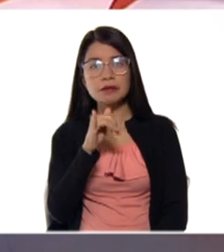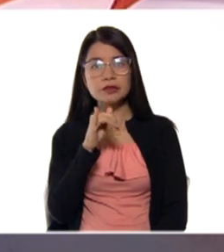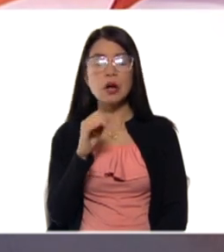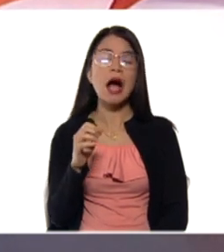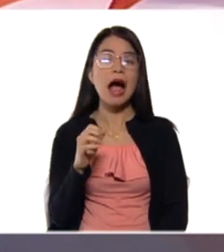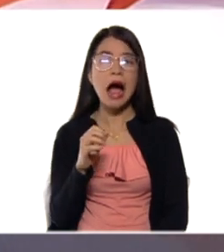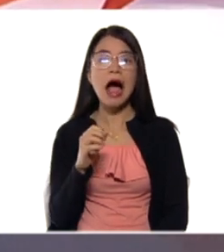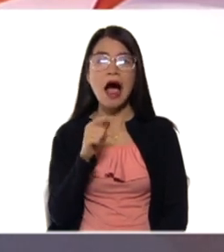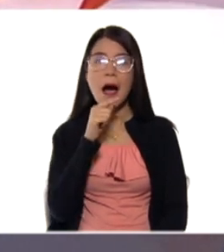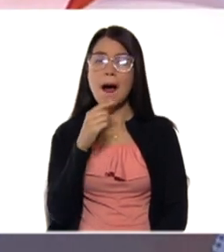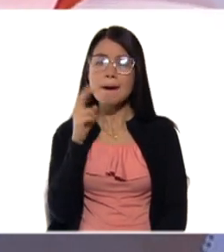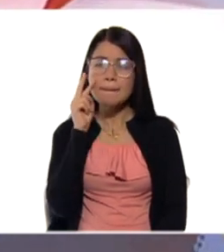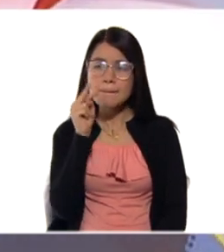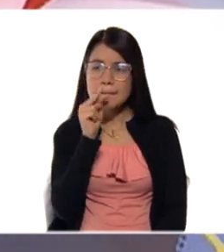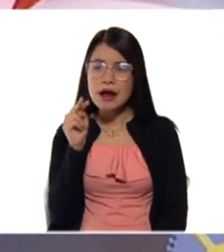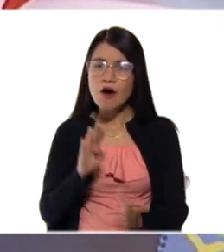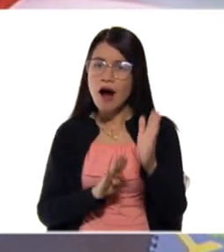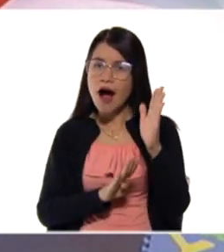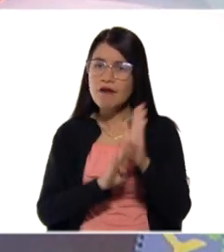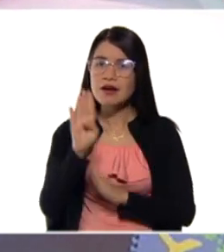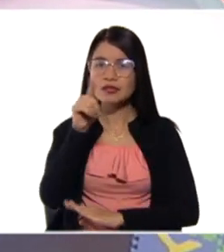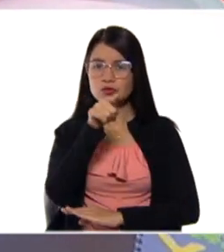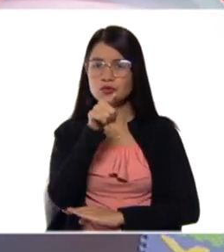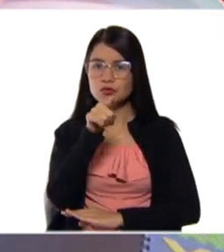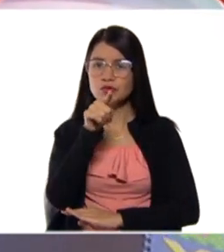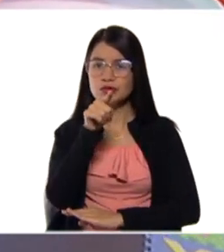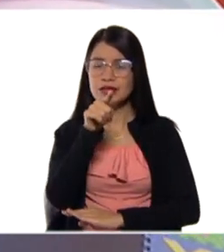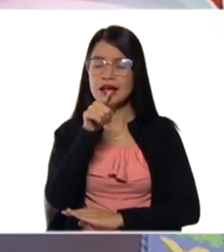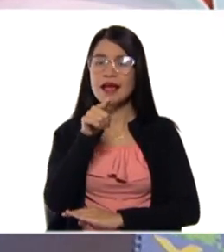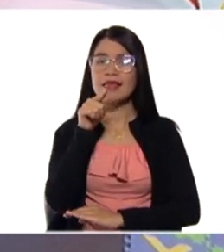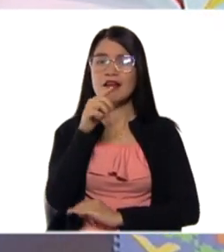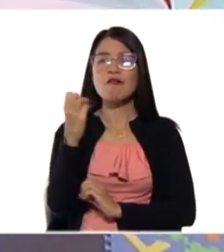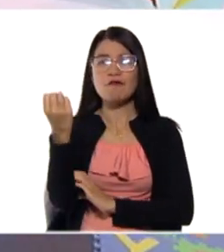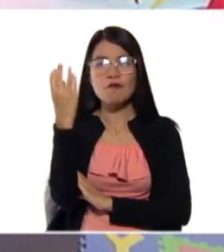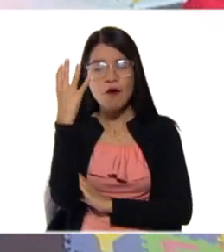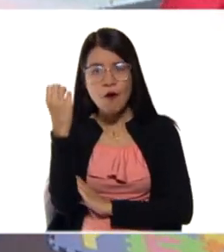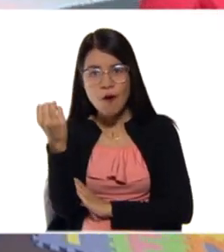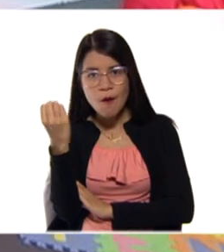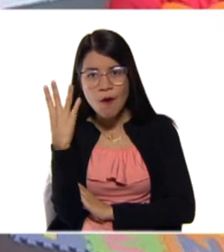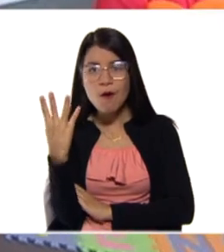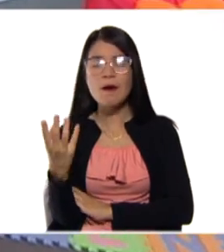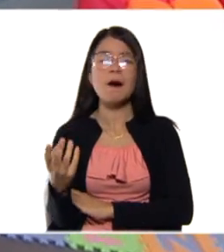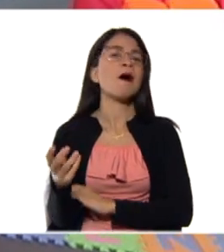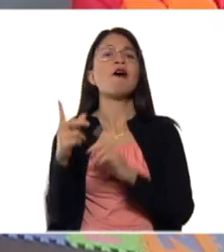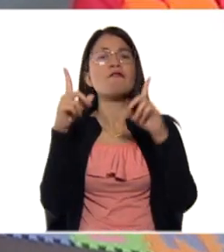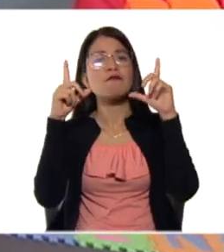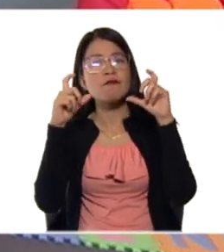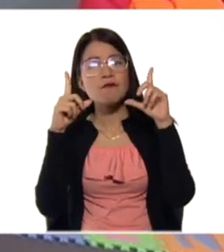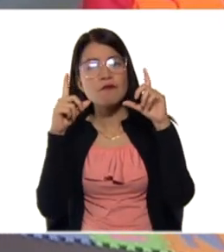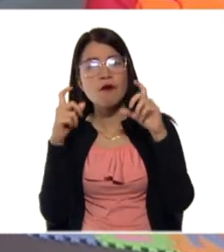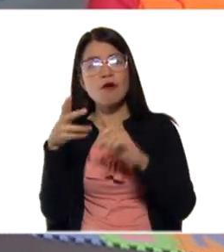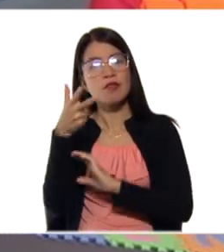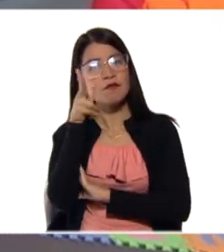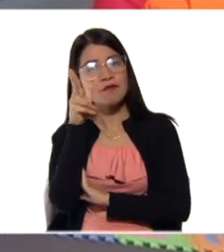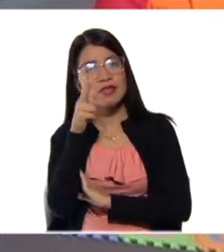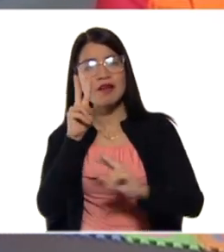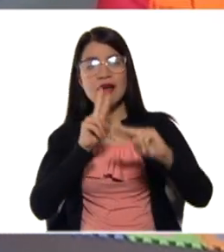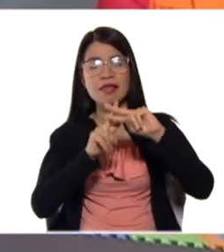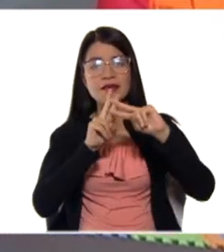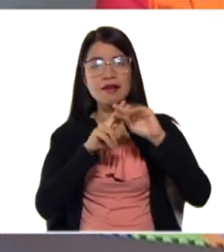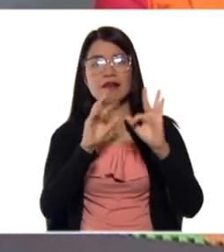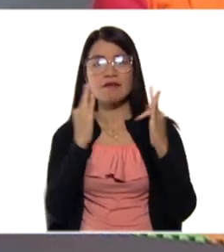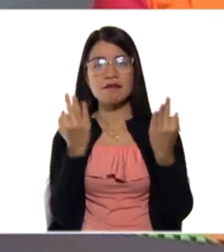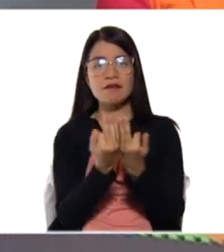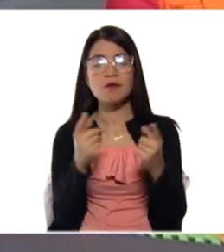pedagógico porque busco esas fotografías, videos y comentarios que ustedes suben con la etiqueta Cada Familia, Una Escuela.